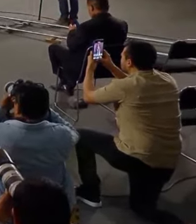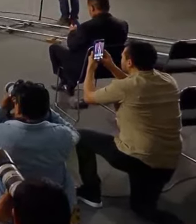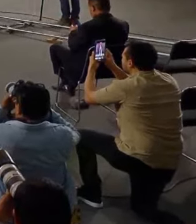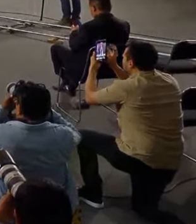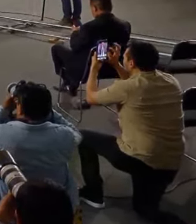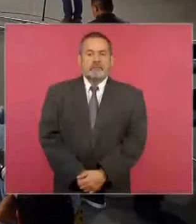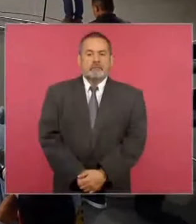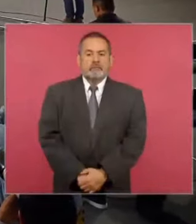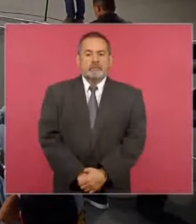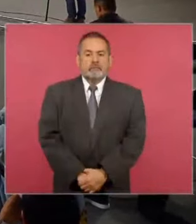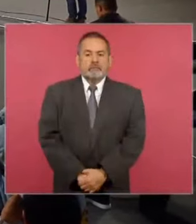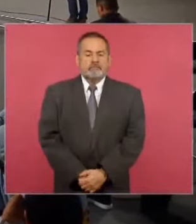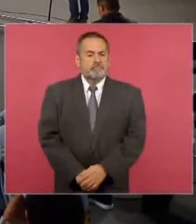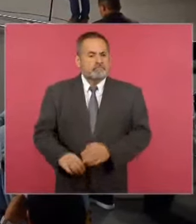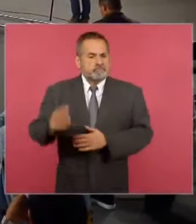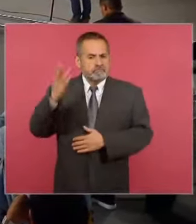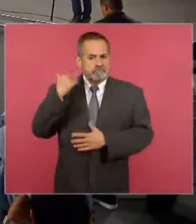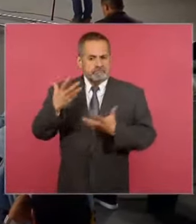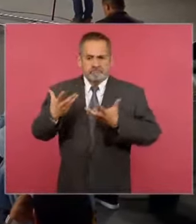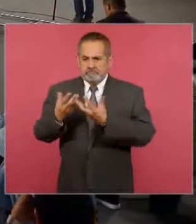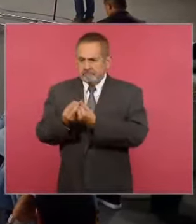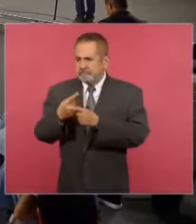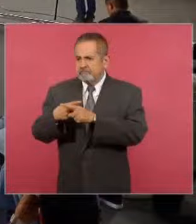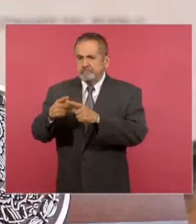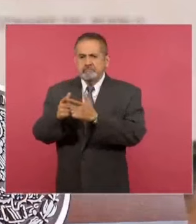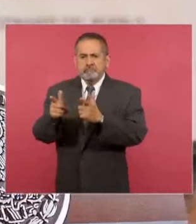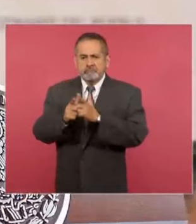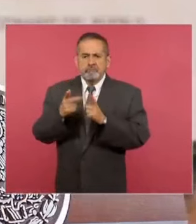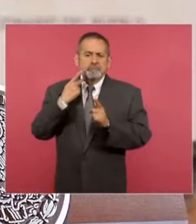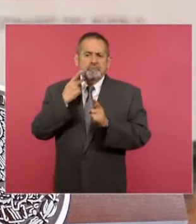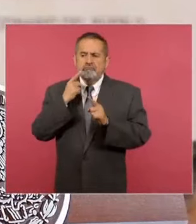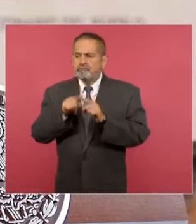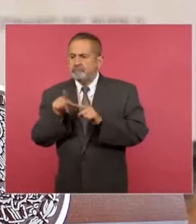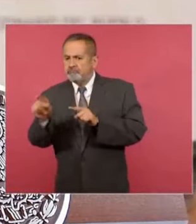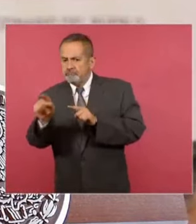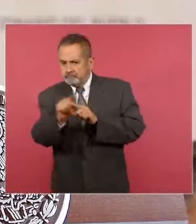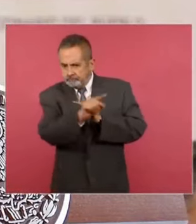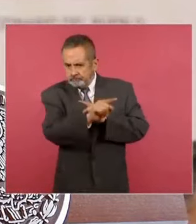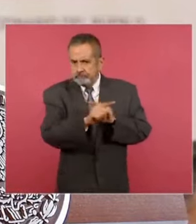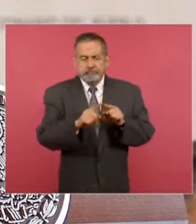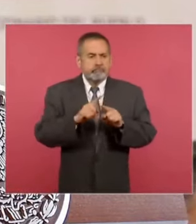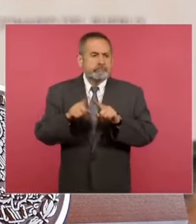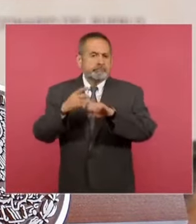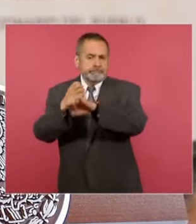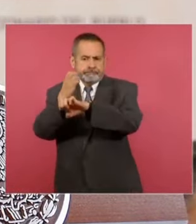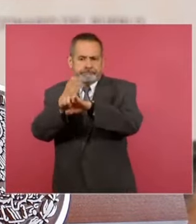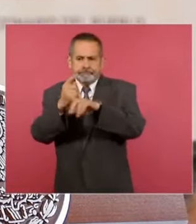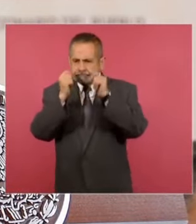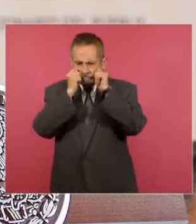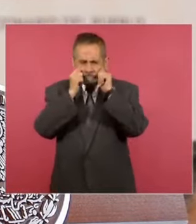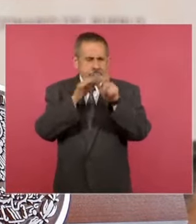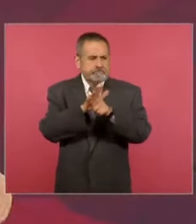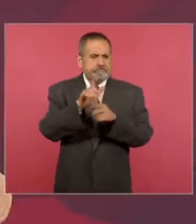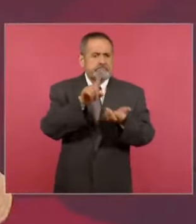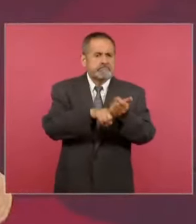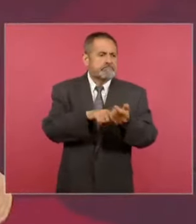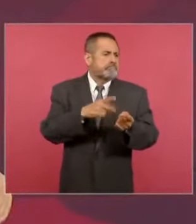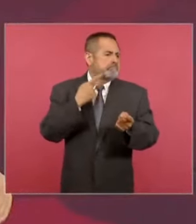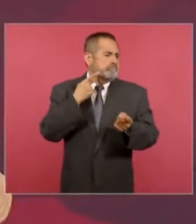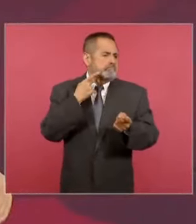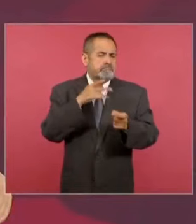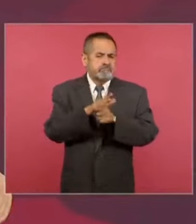diferentes fuerzas políticas, con los gobiernos de los estados, independientemente de